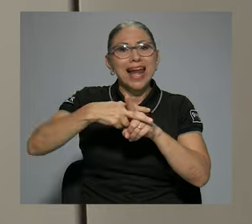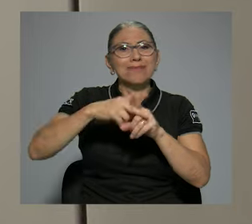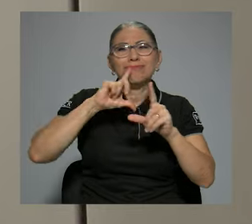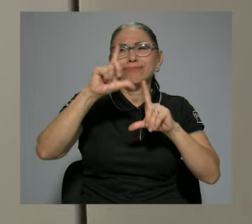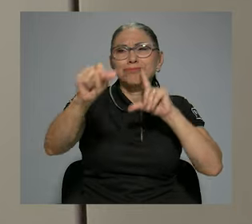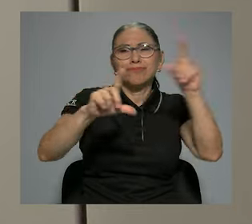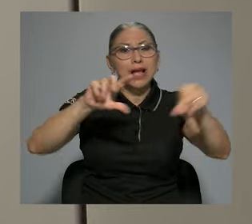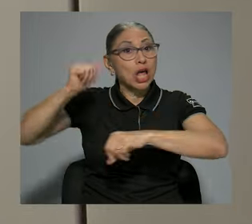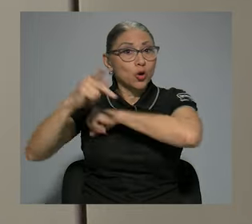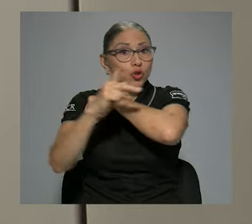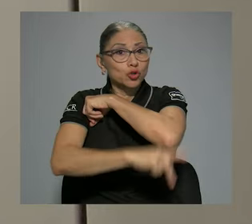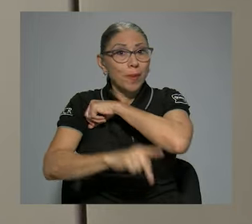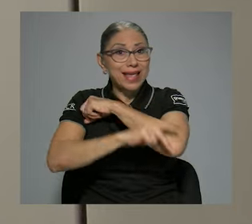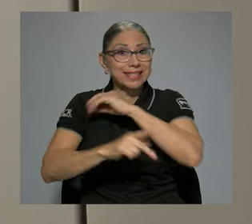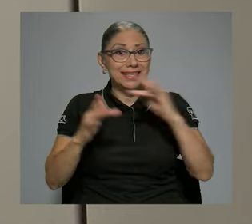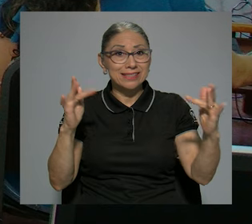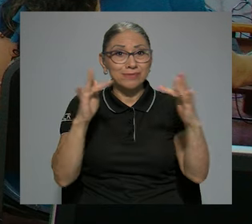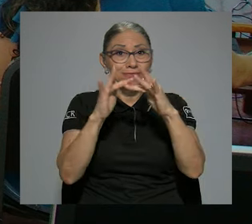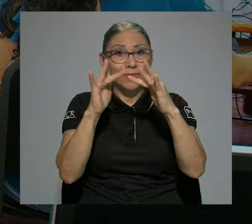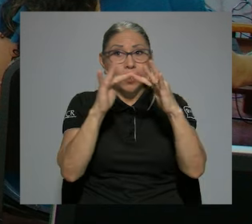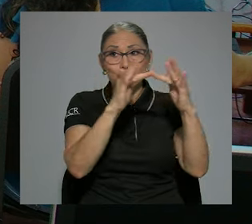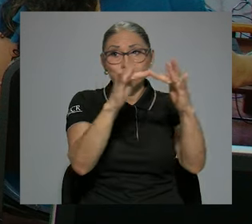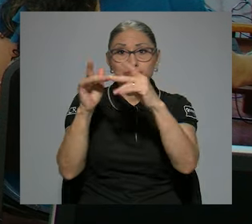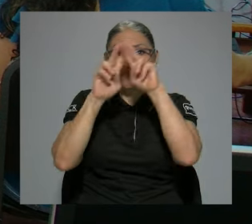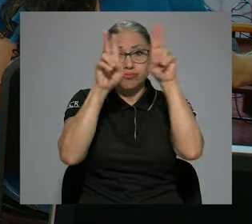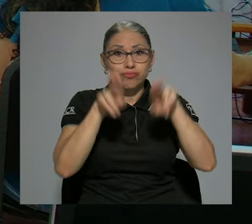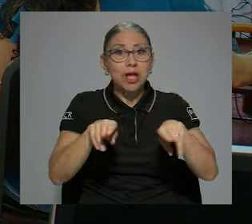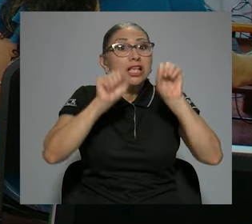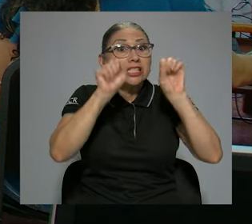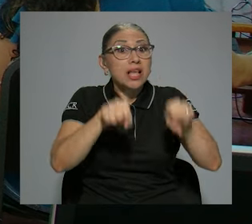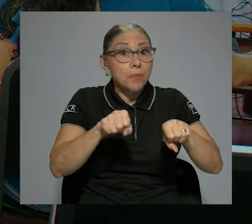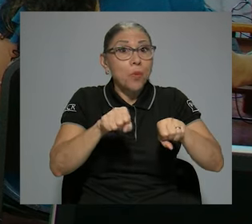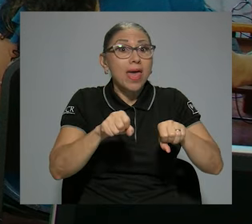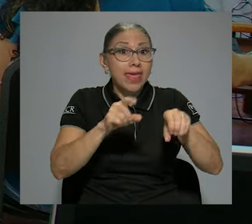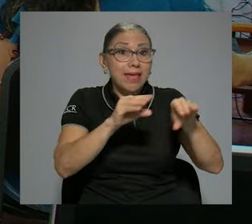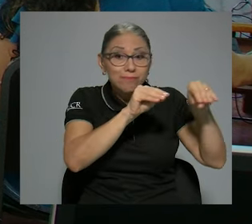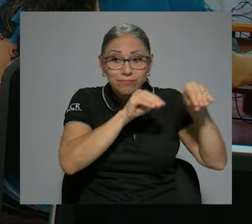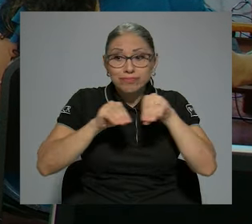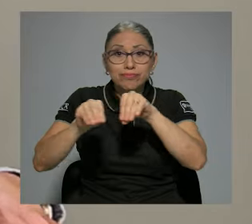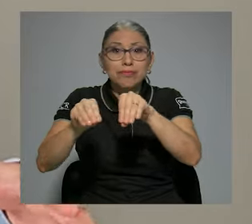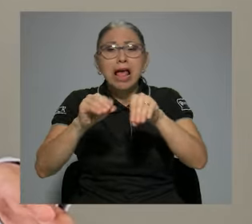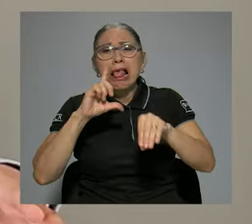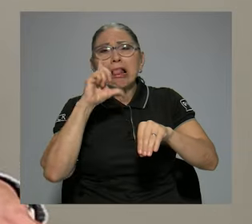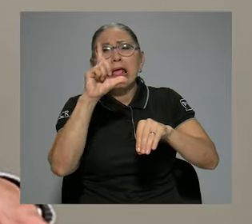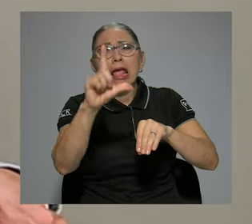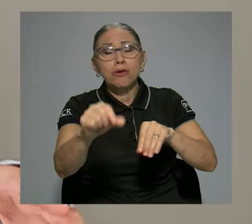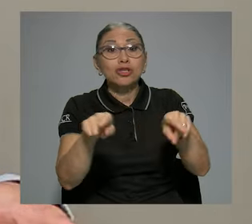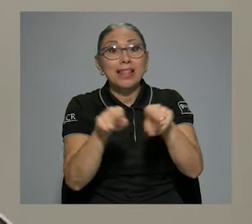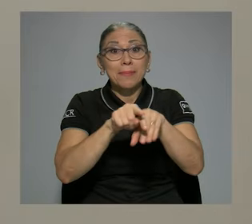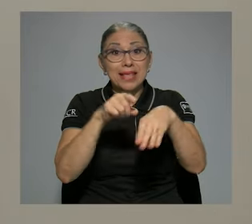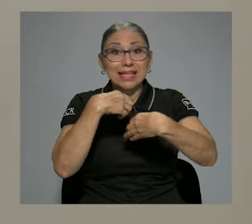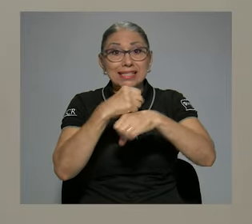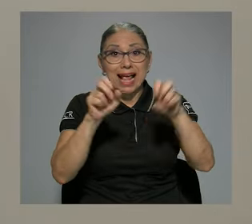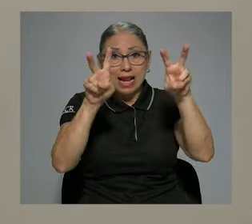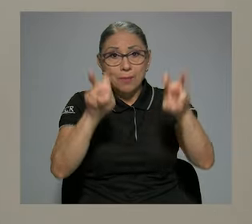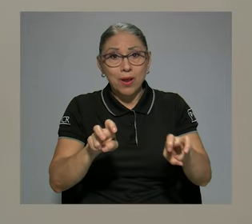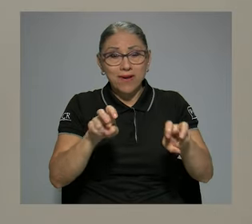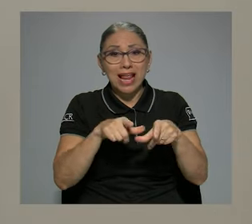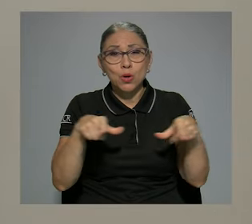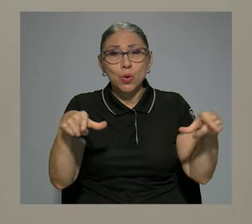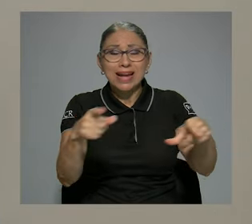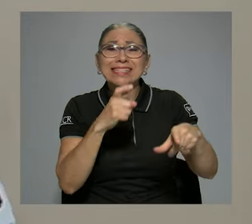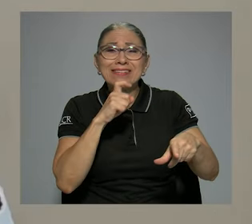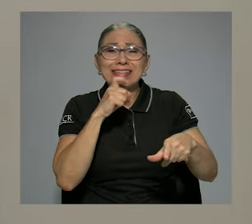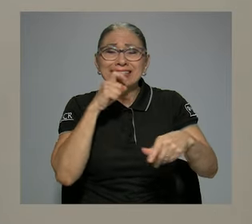otros países vía web. Se puede mover a una máquina independiente para llevarla a zonas rurales y aplicarla en lugares que son de difícil acceso.